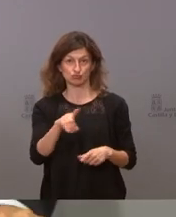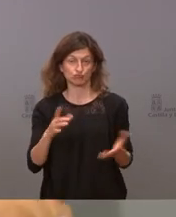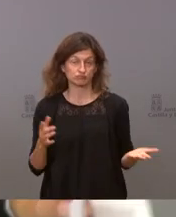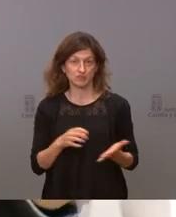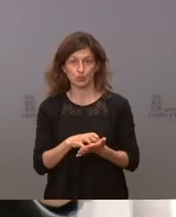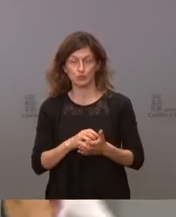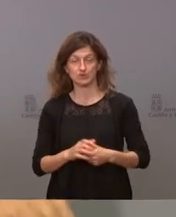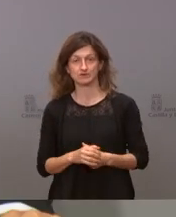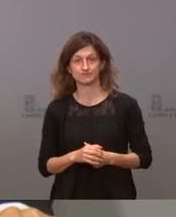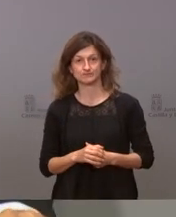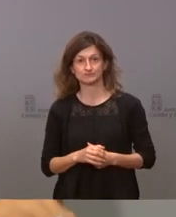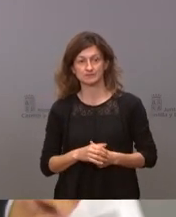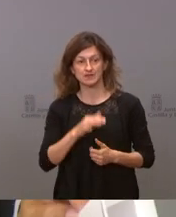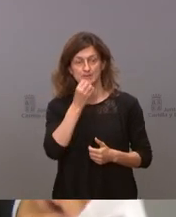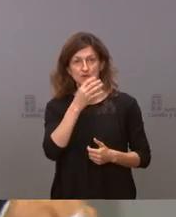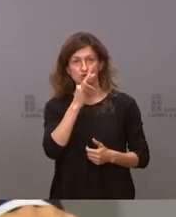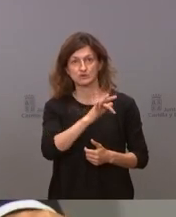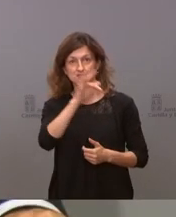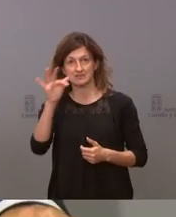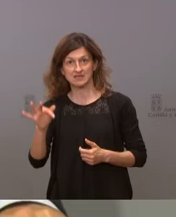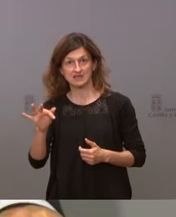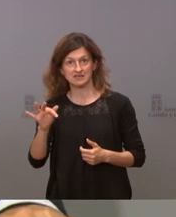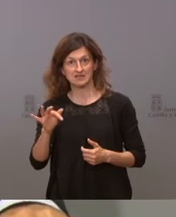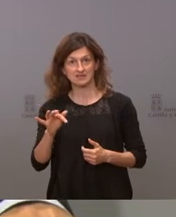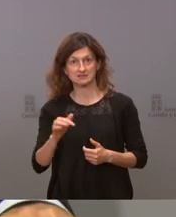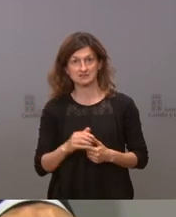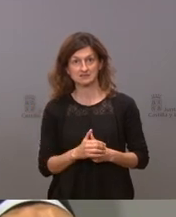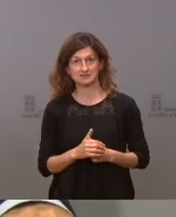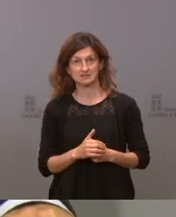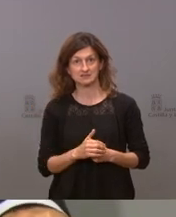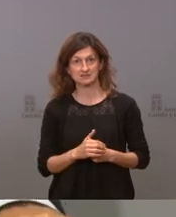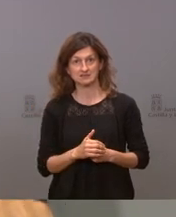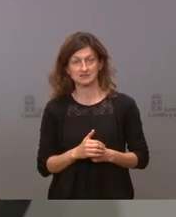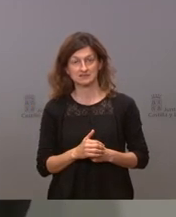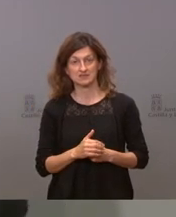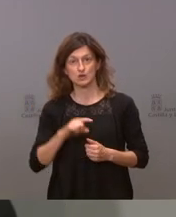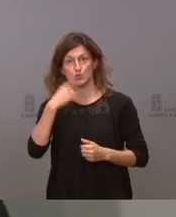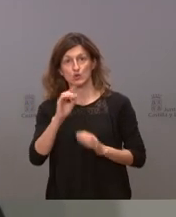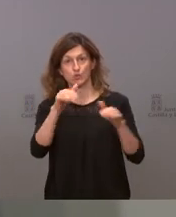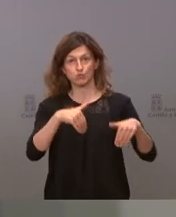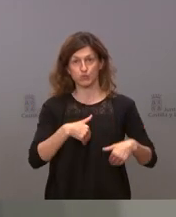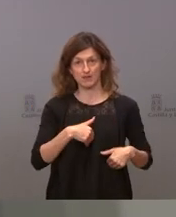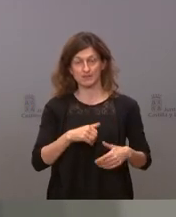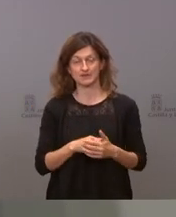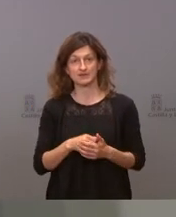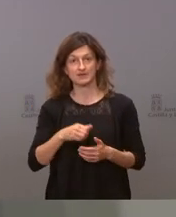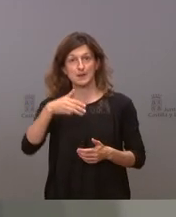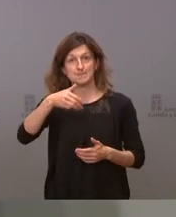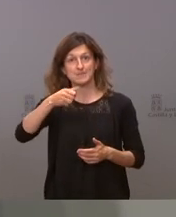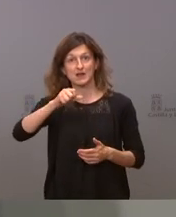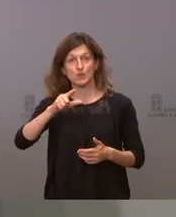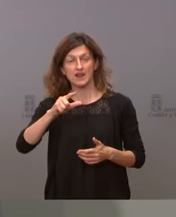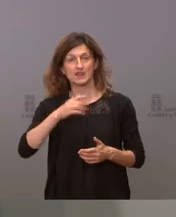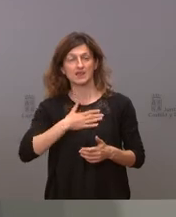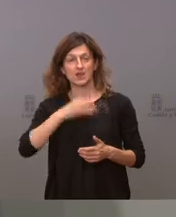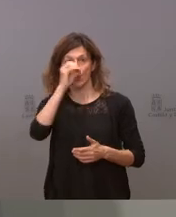pasamos a la siguiente persona que esperaba hacer pregunta también y luego te recuperamos se trata de Manuel Herrera de la opinión